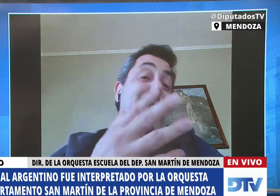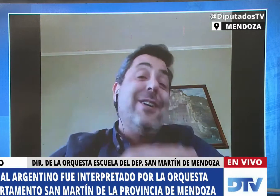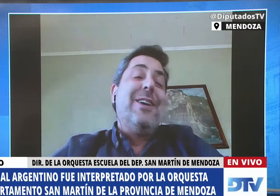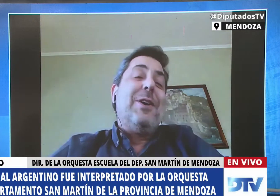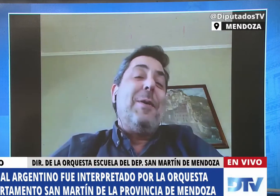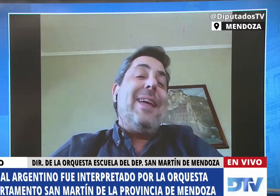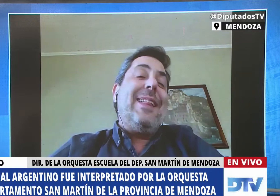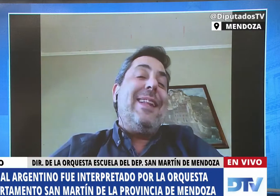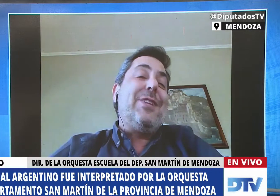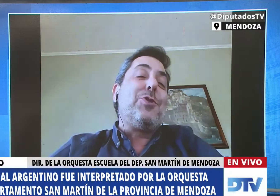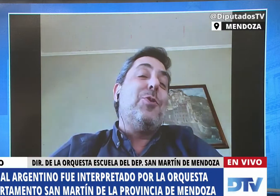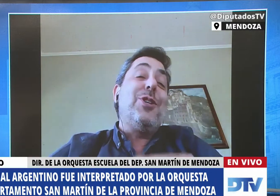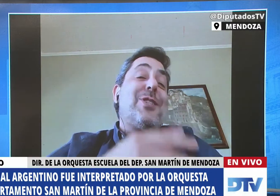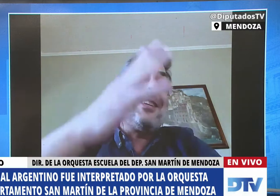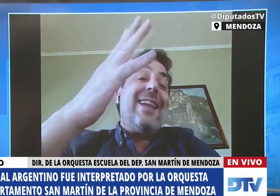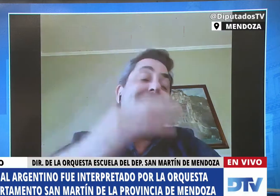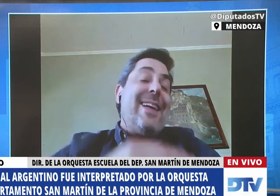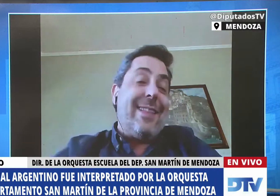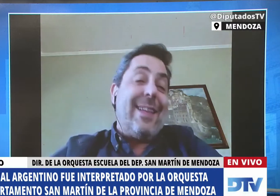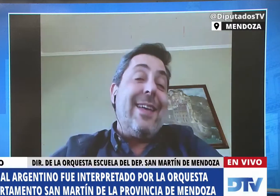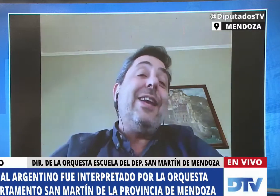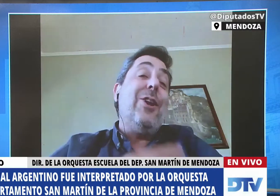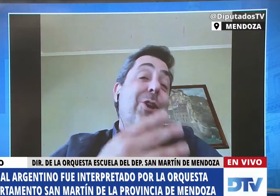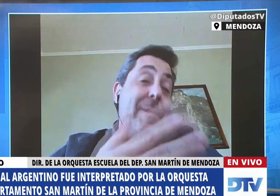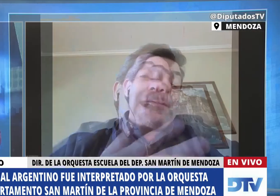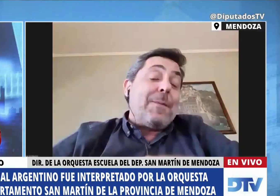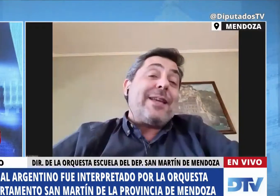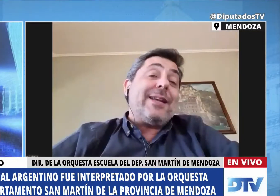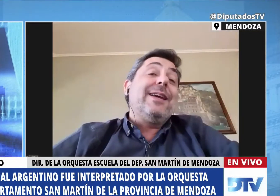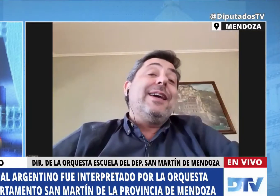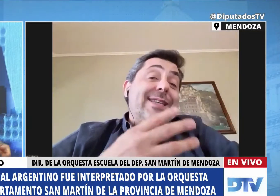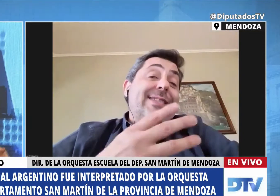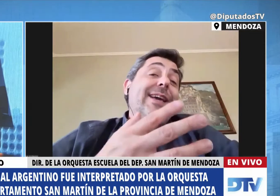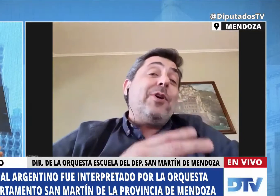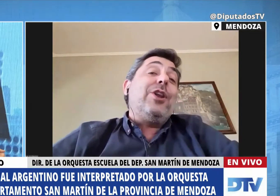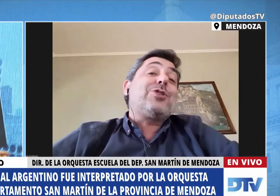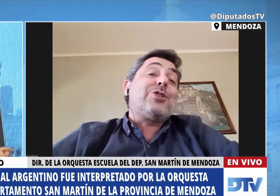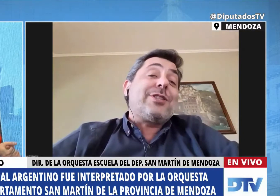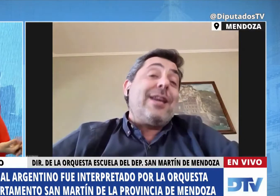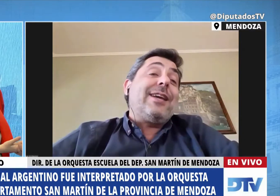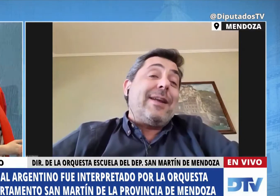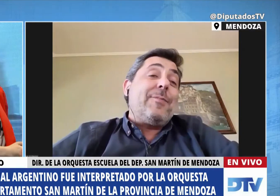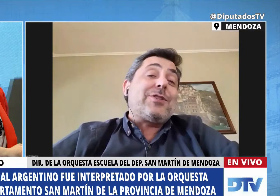solo o para tener su voz cantante que los demás acompañan que lindo